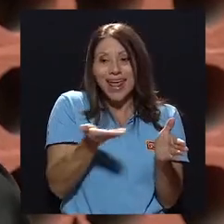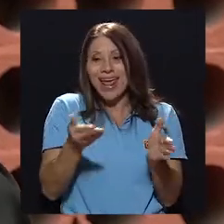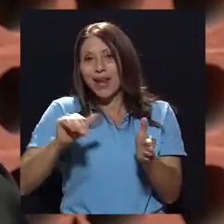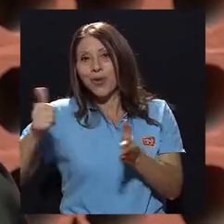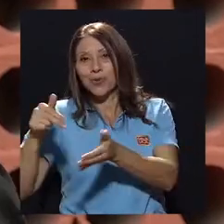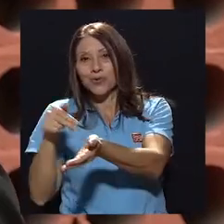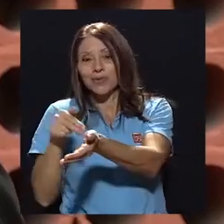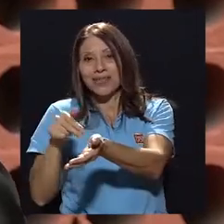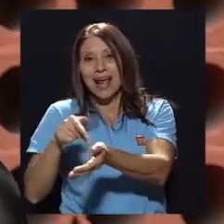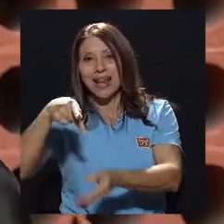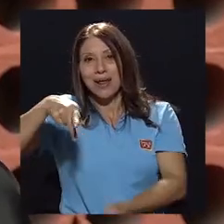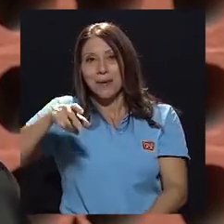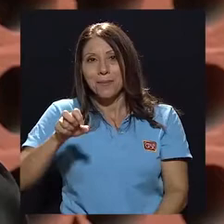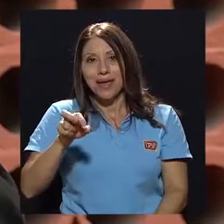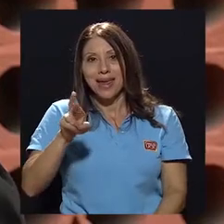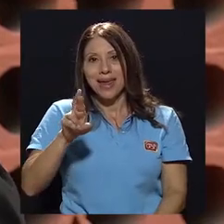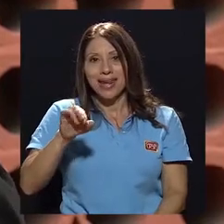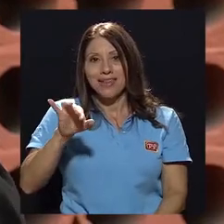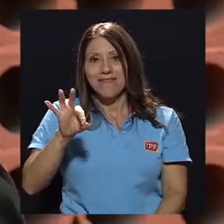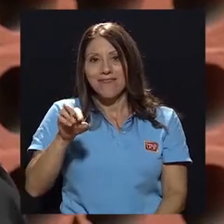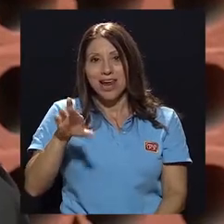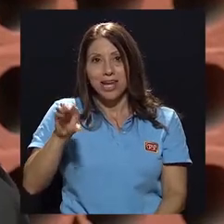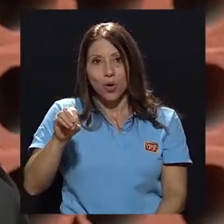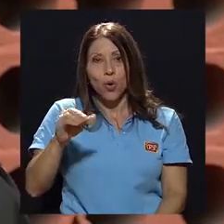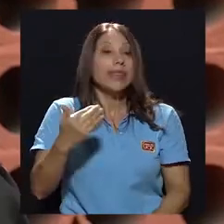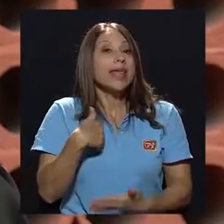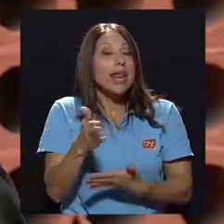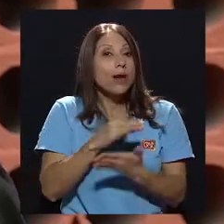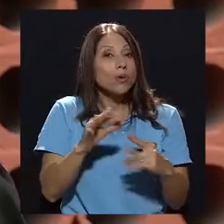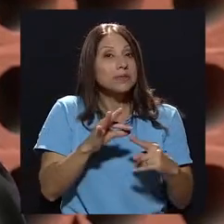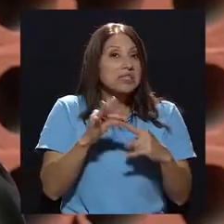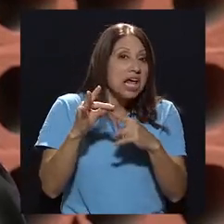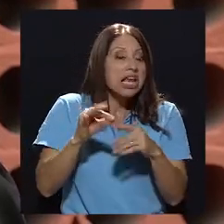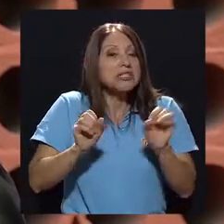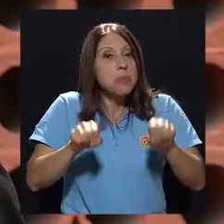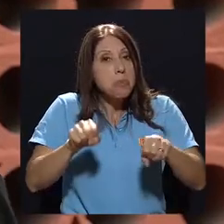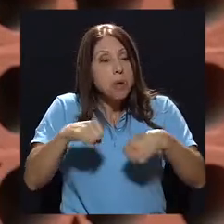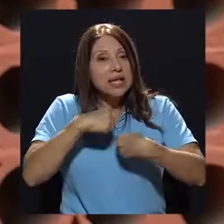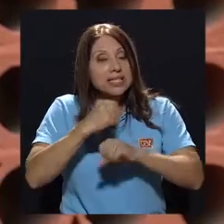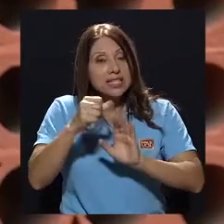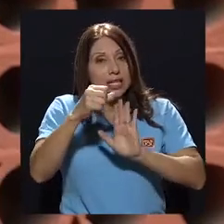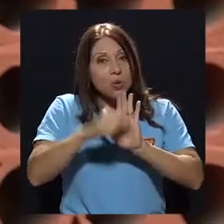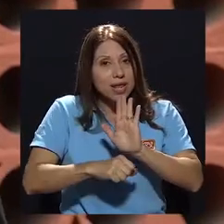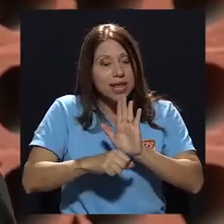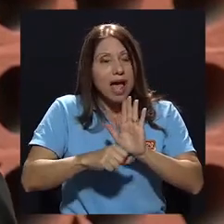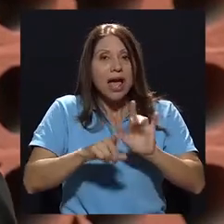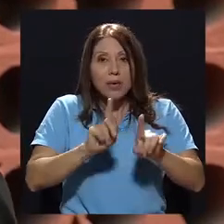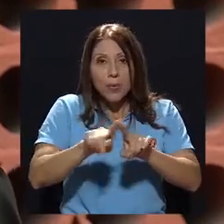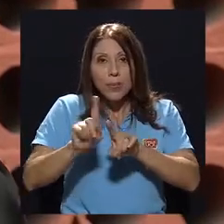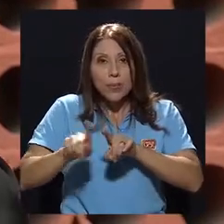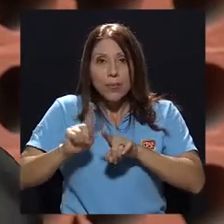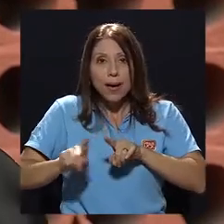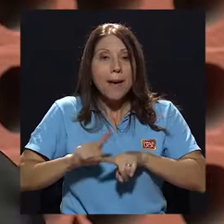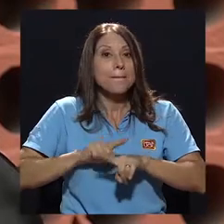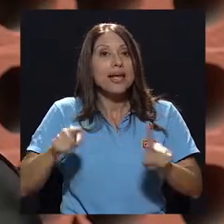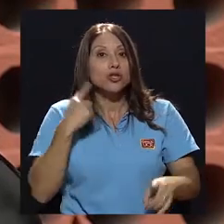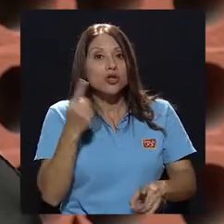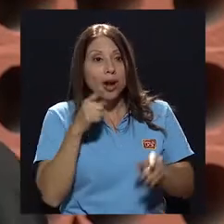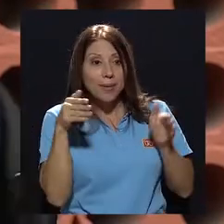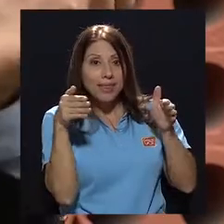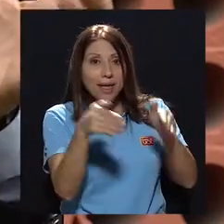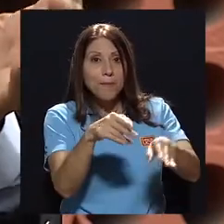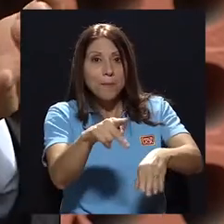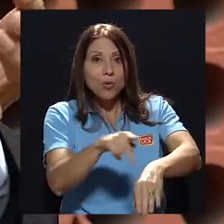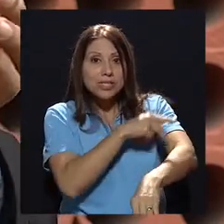¿verdad?, que tiene algunas especialidades, que tiene capacidad de hacer cirugía, que tiene, digamos, que tiene capacidades diferentes, pero solo Puriscal,